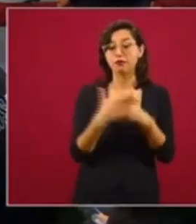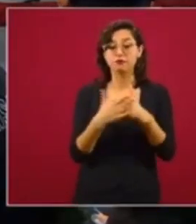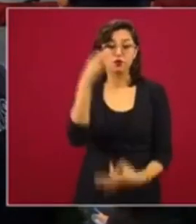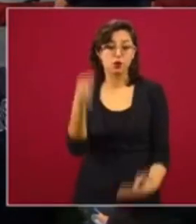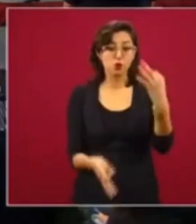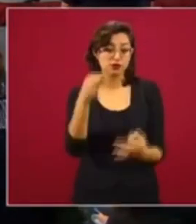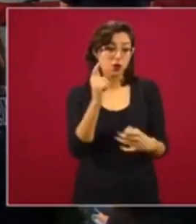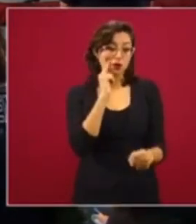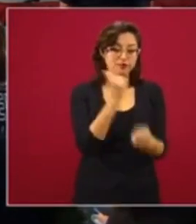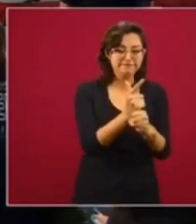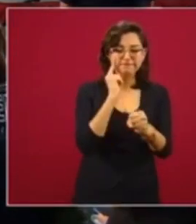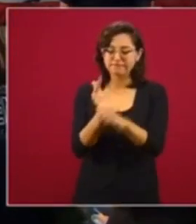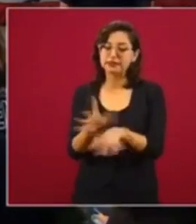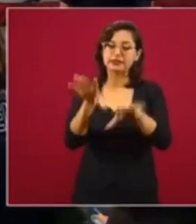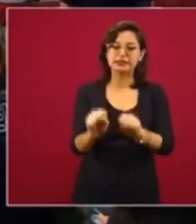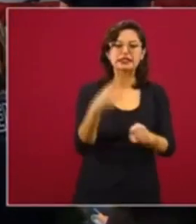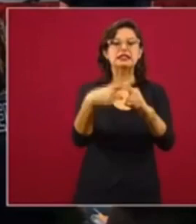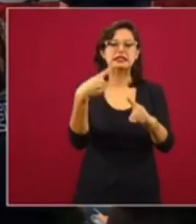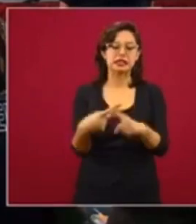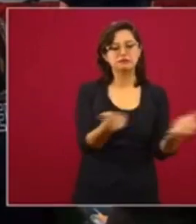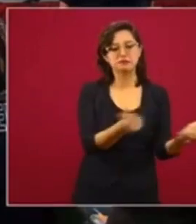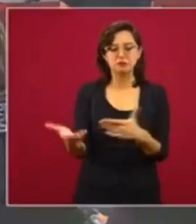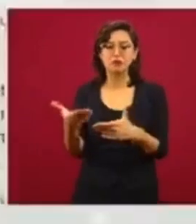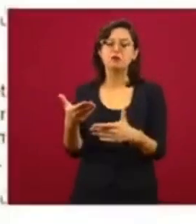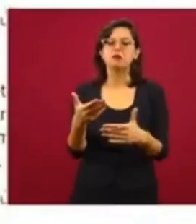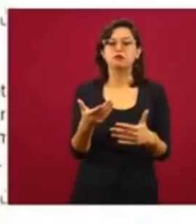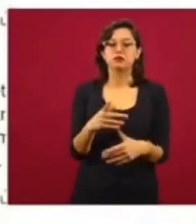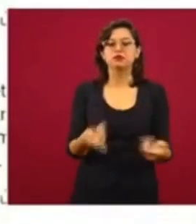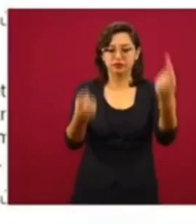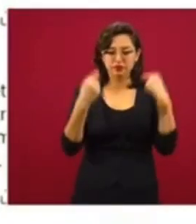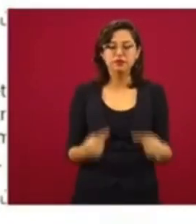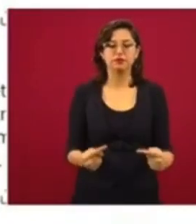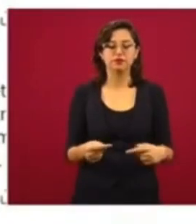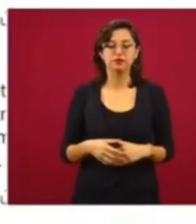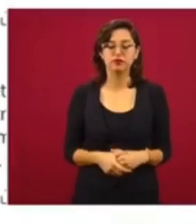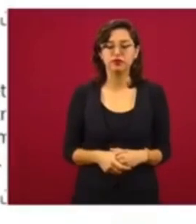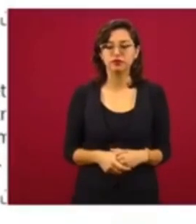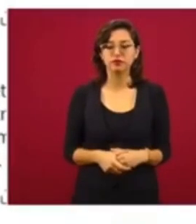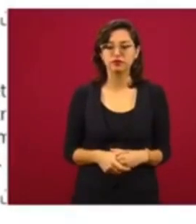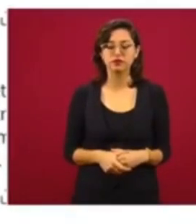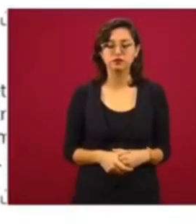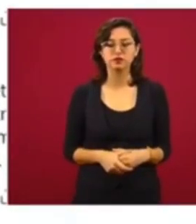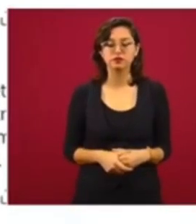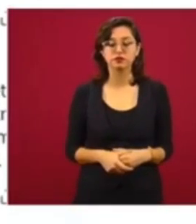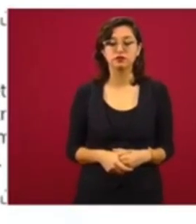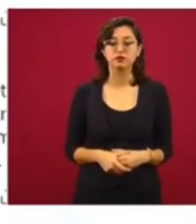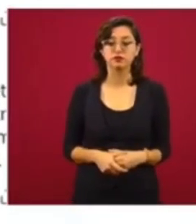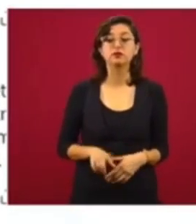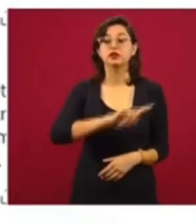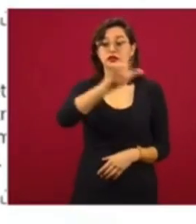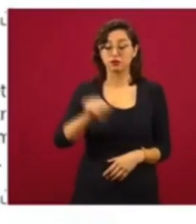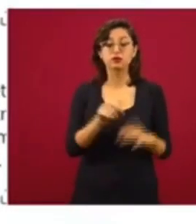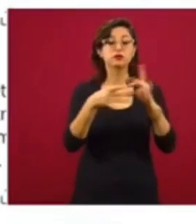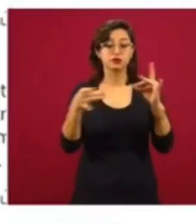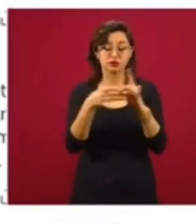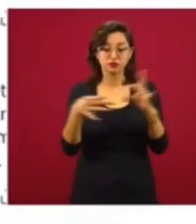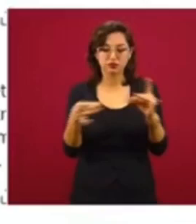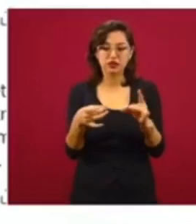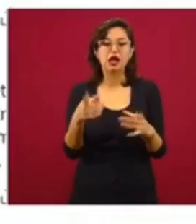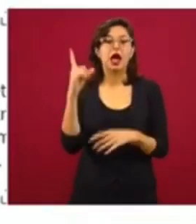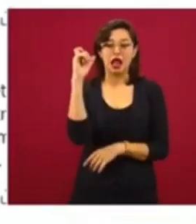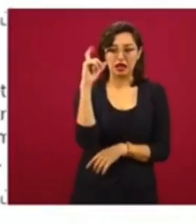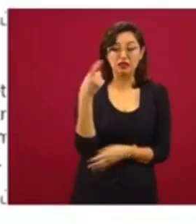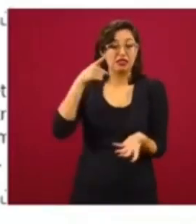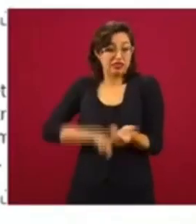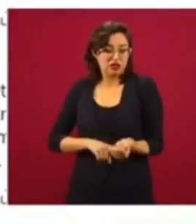para detectar, detener y llevar a juicio a los traficantes de armas. En otro tuit, es en este marco que, según se supo después, introdujeron detectores